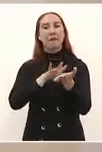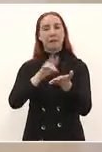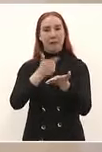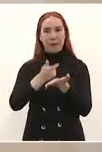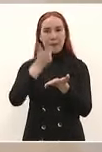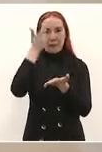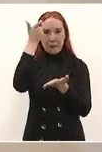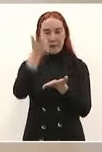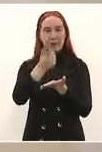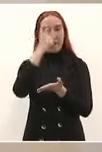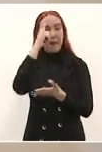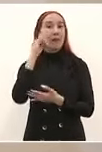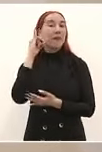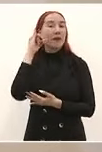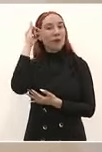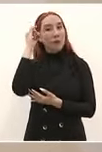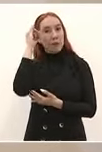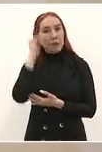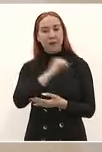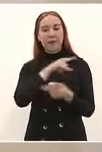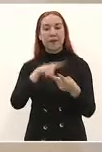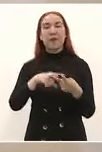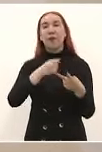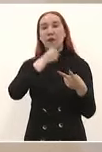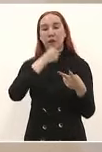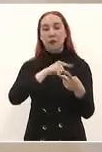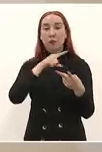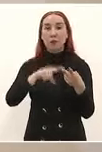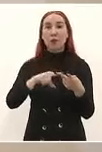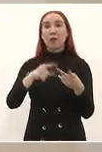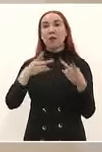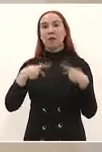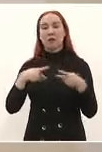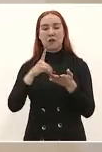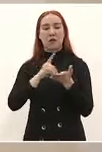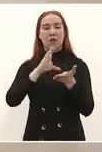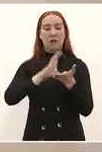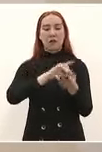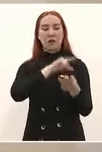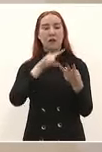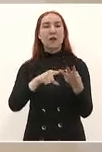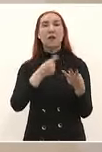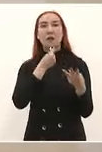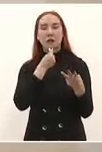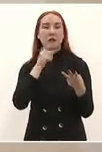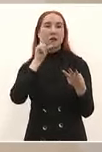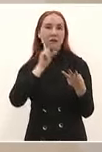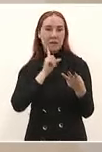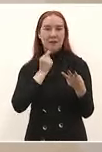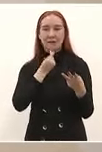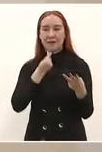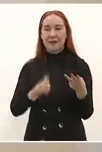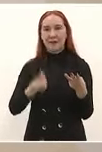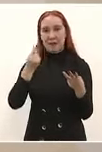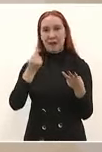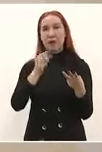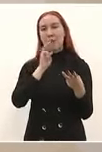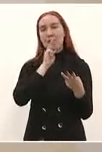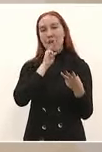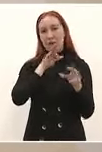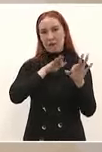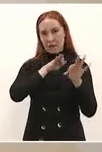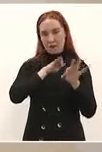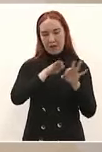personas con discapacidad niñas y niños hijos de madres trabajadoras y lo más importante es que esta